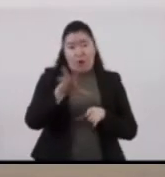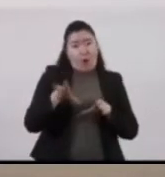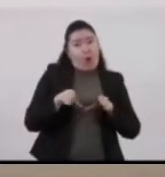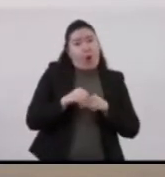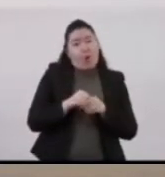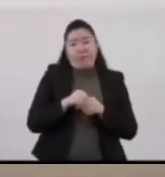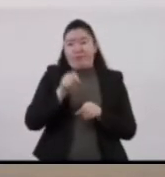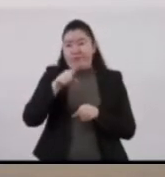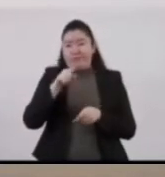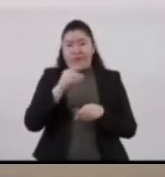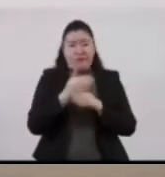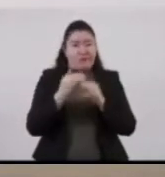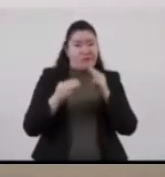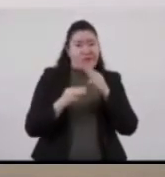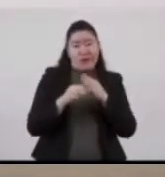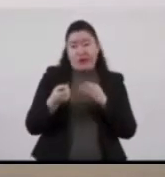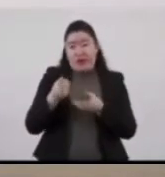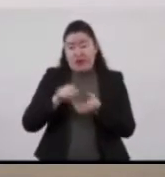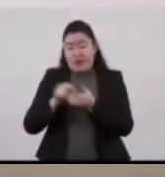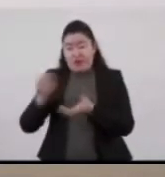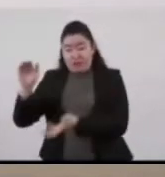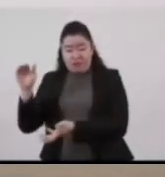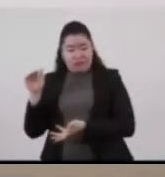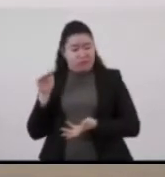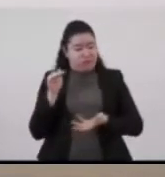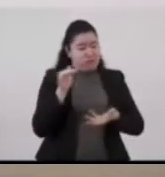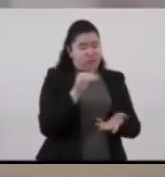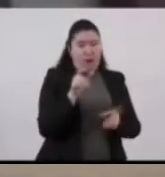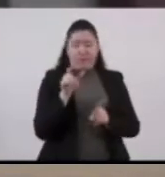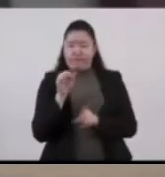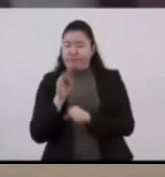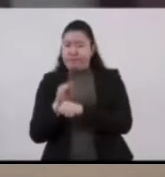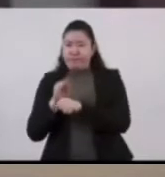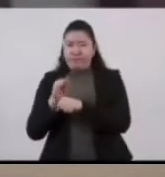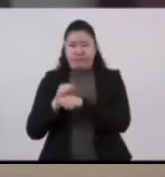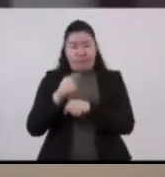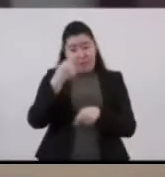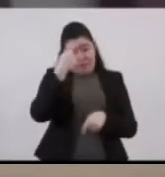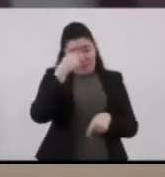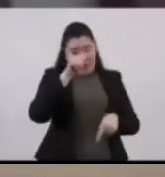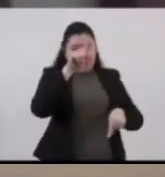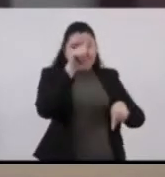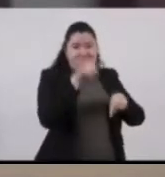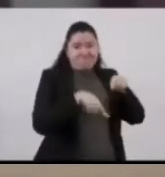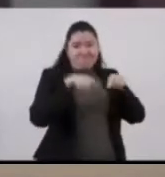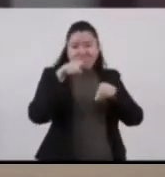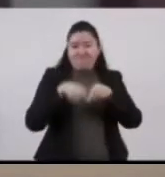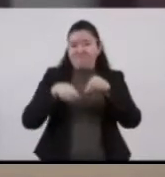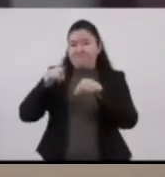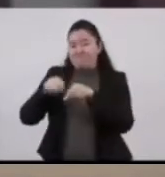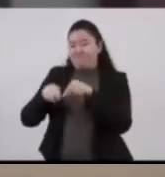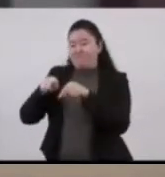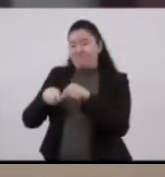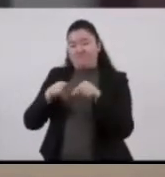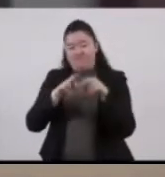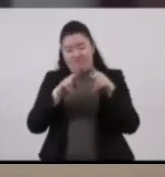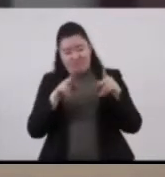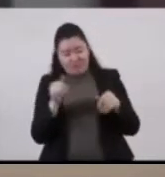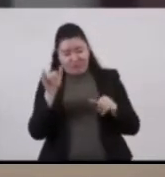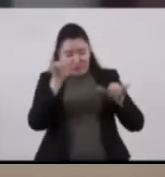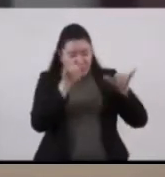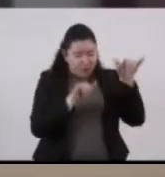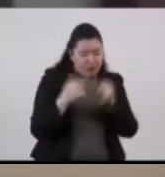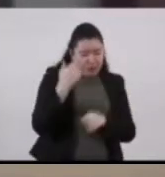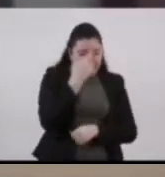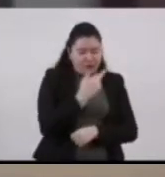de las muestras obtenidas al laboratorio con cadena de custodia para su desembalaje e inicio de los análisis y se